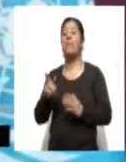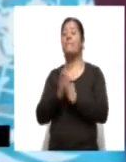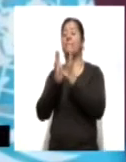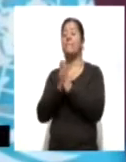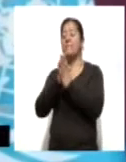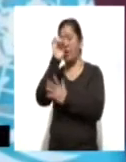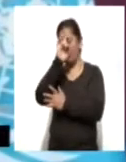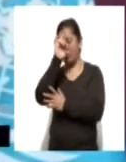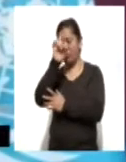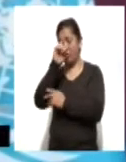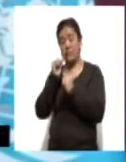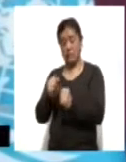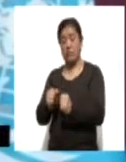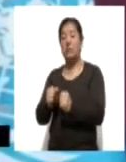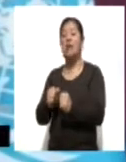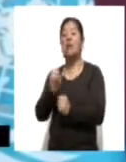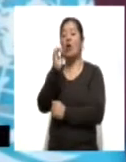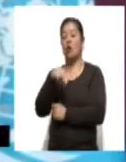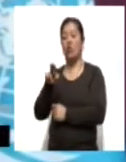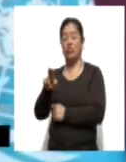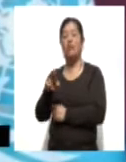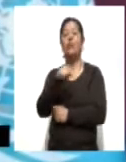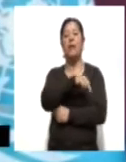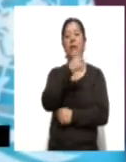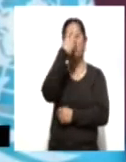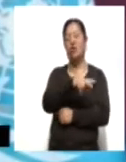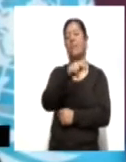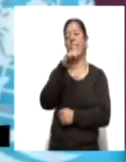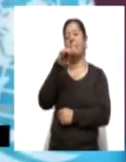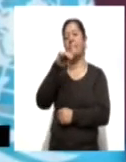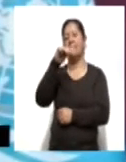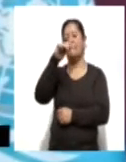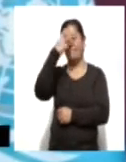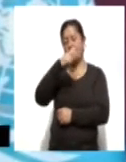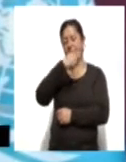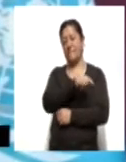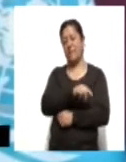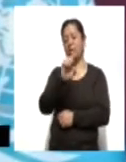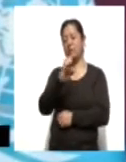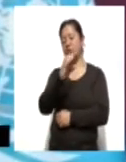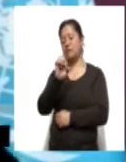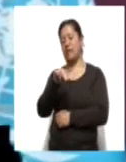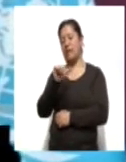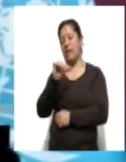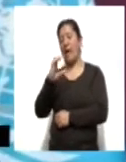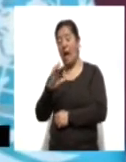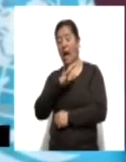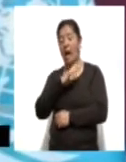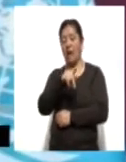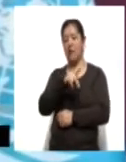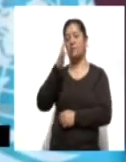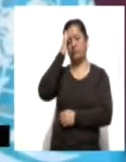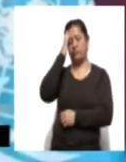Seguridad de Naciones Unidas a nombre de México y de la Comunidad de Estados Latinoamericanos y Caribeños, la CELAC, que preside, reconoció la